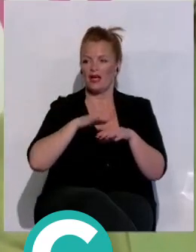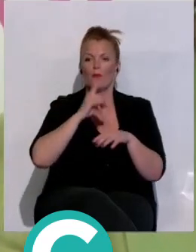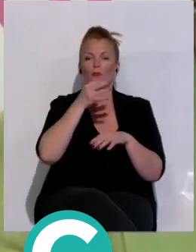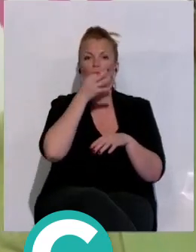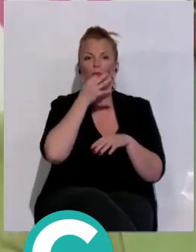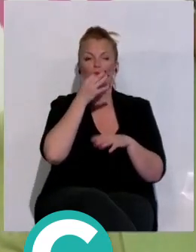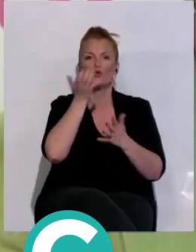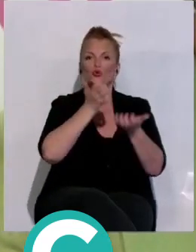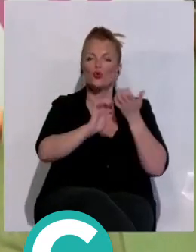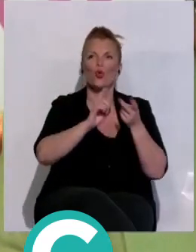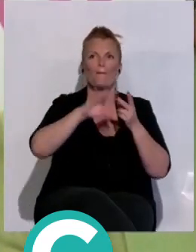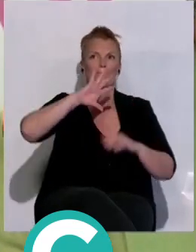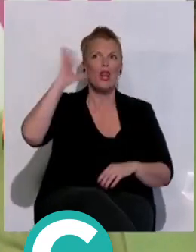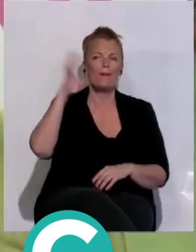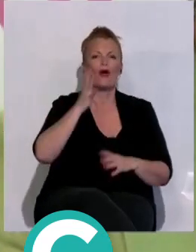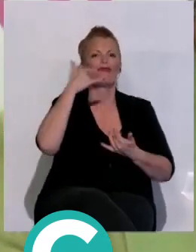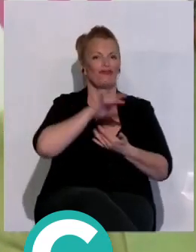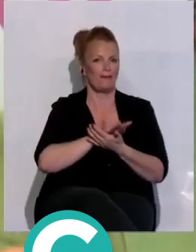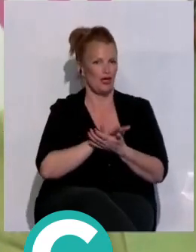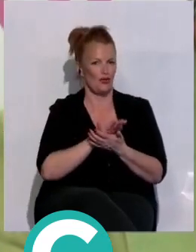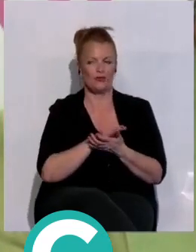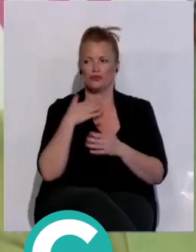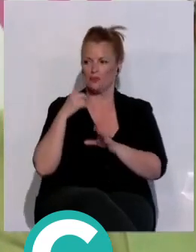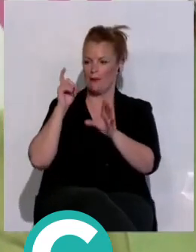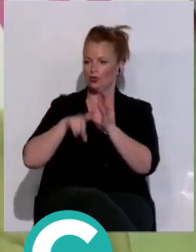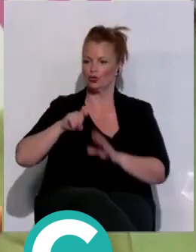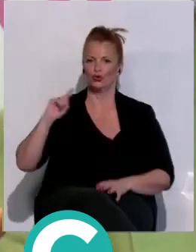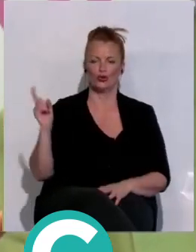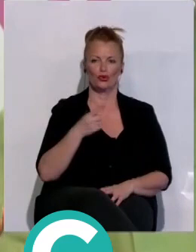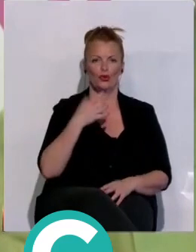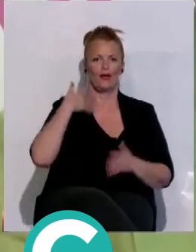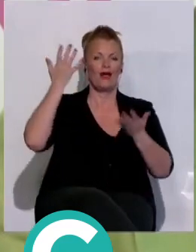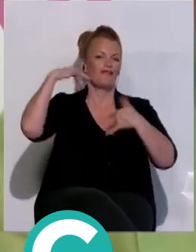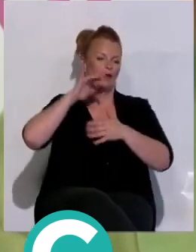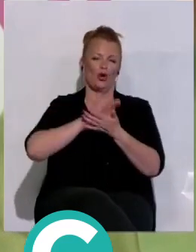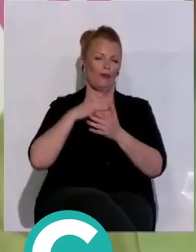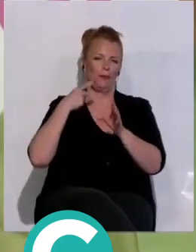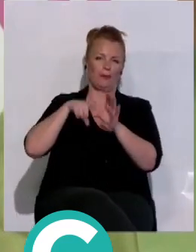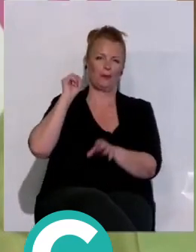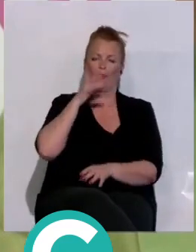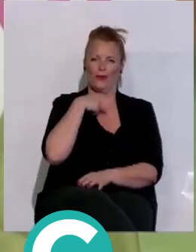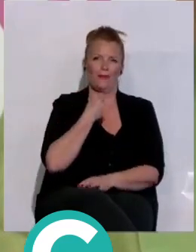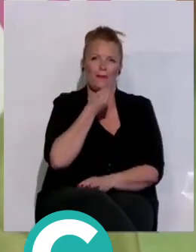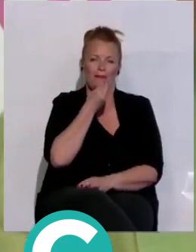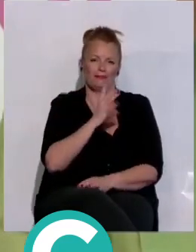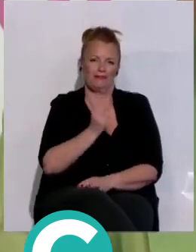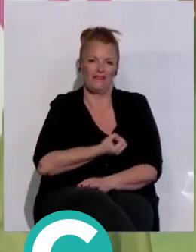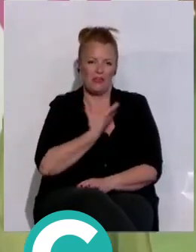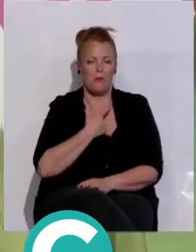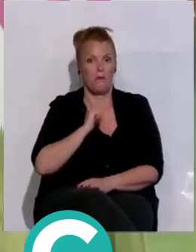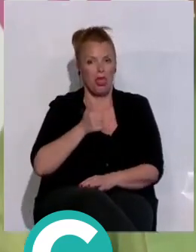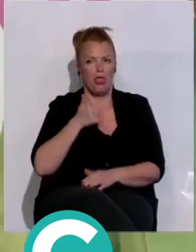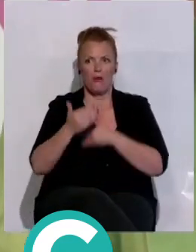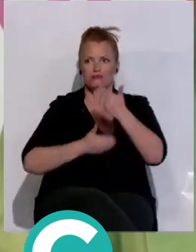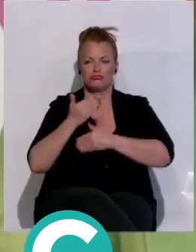judo, Balomano y flamenco. Yo me apunté a todo lo que no era flamenco porque no se me daba bien bailar. Por ahí empezó mi amor por el Balomano, empecé a